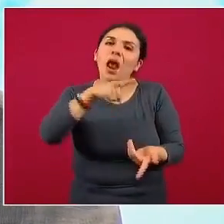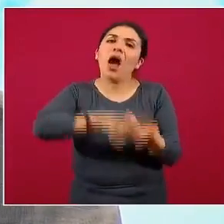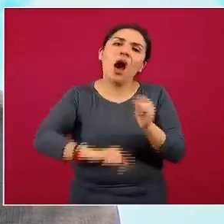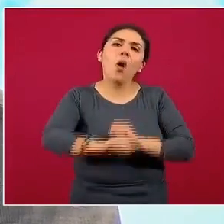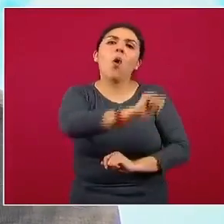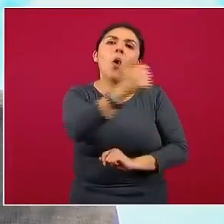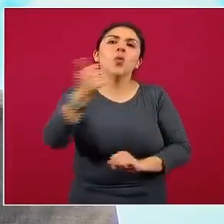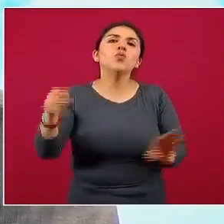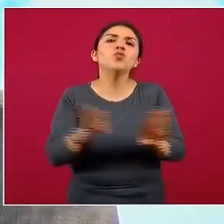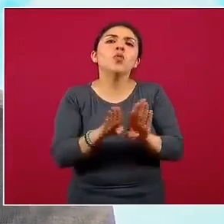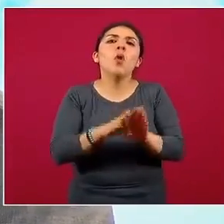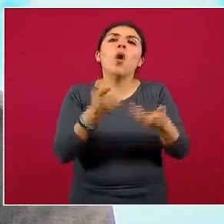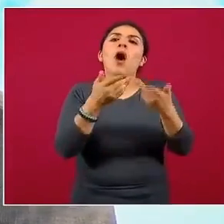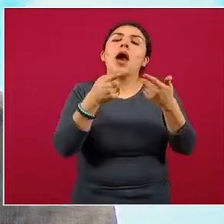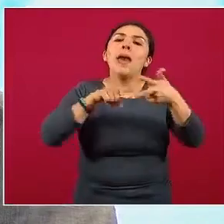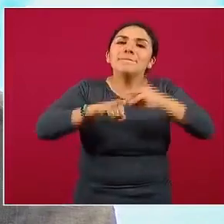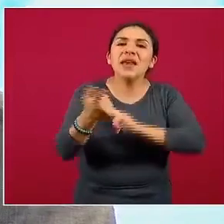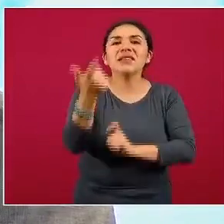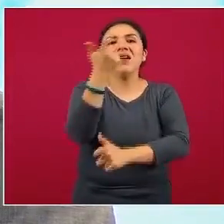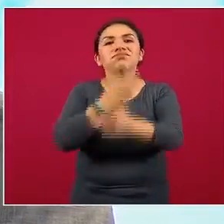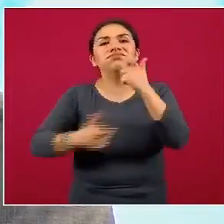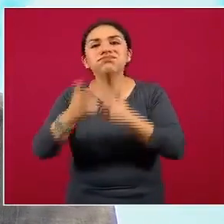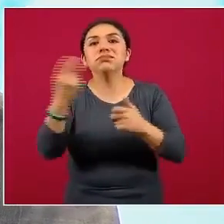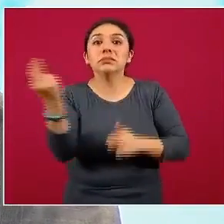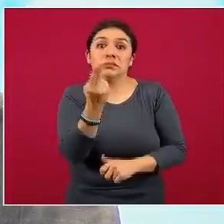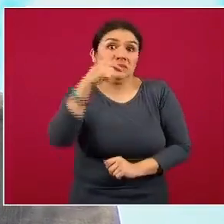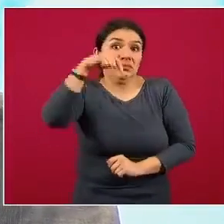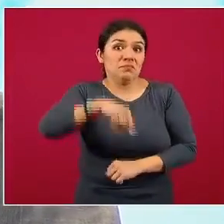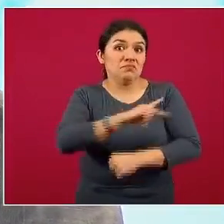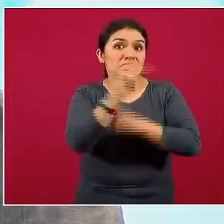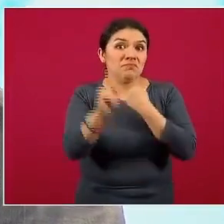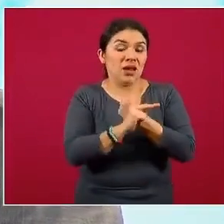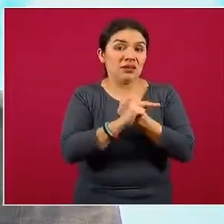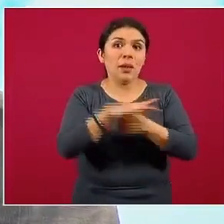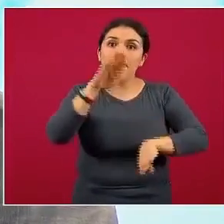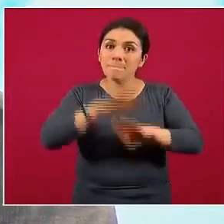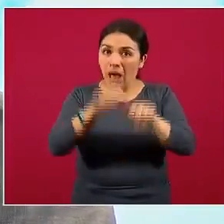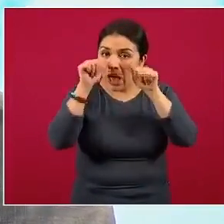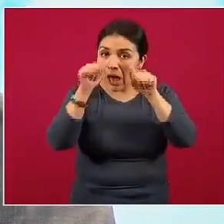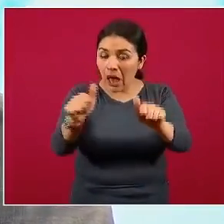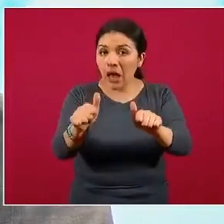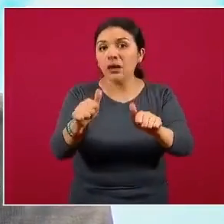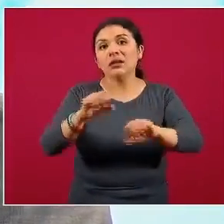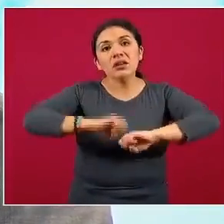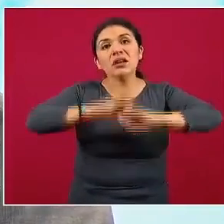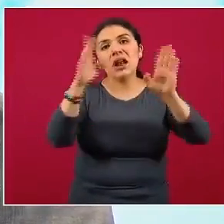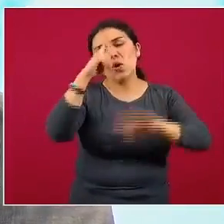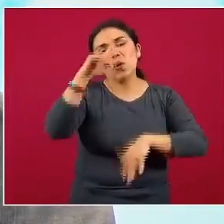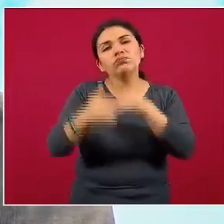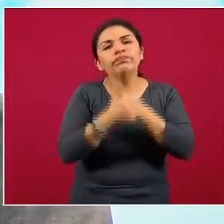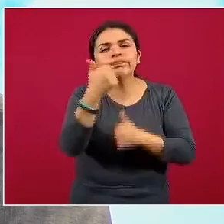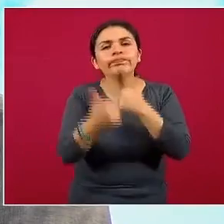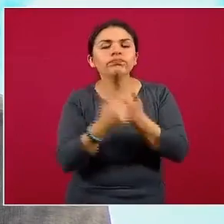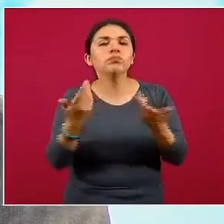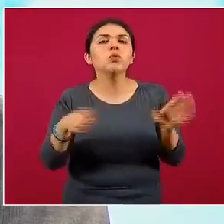de la reactivación económica que se requiere, con un enfoque muy claro, de buscar,